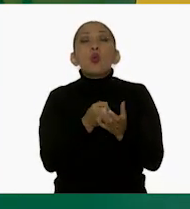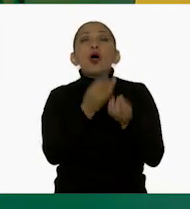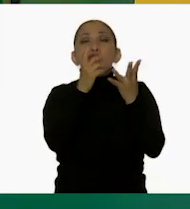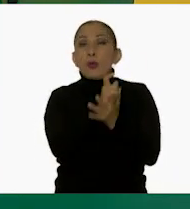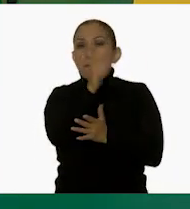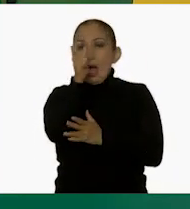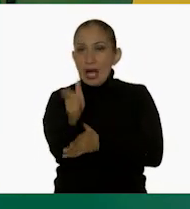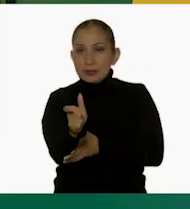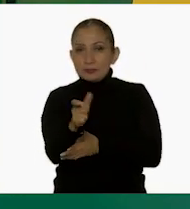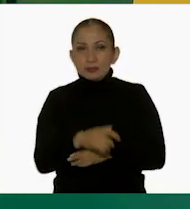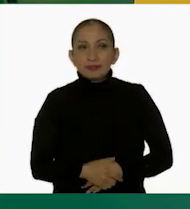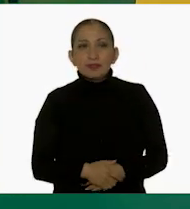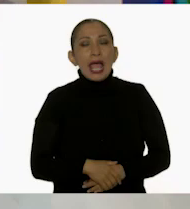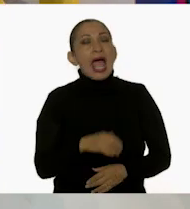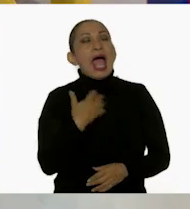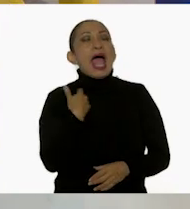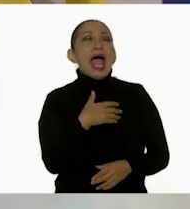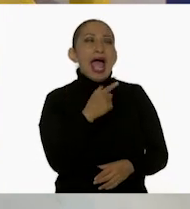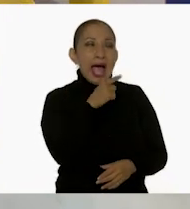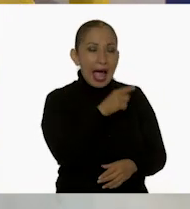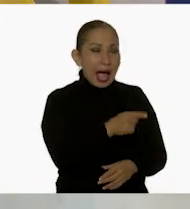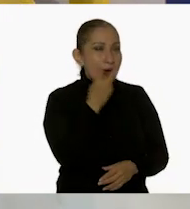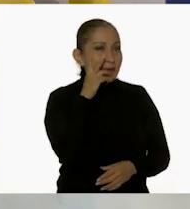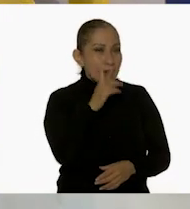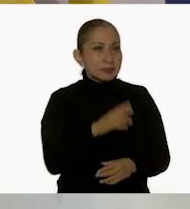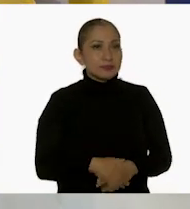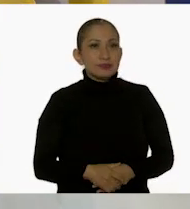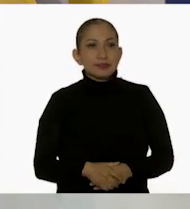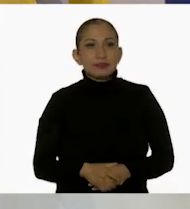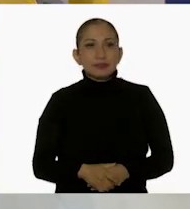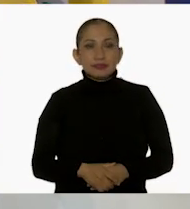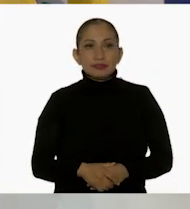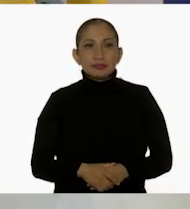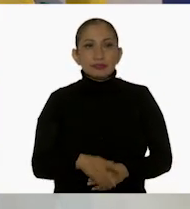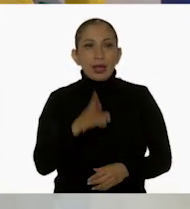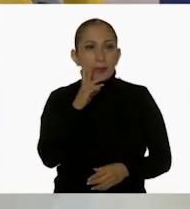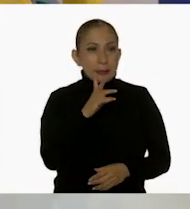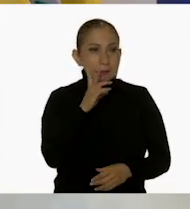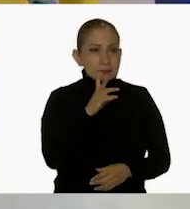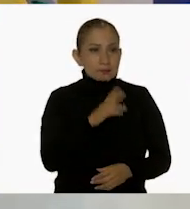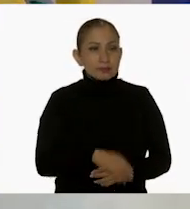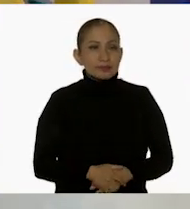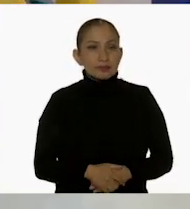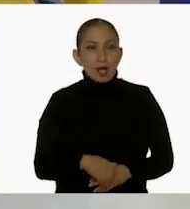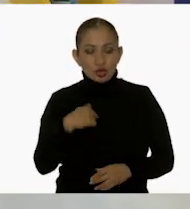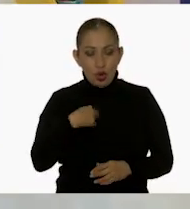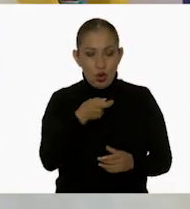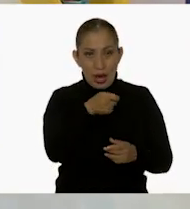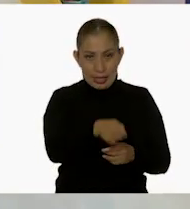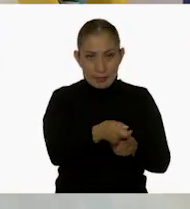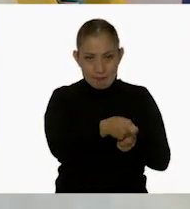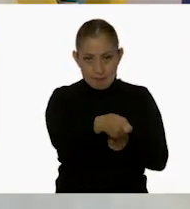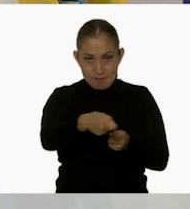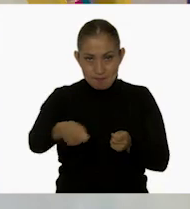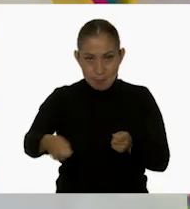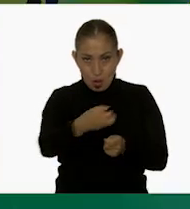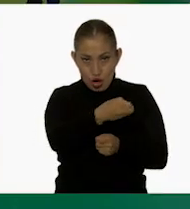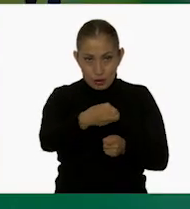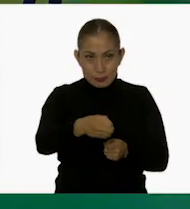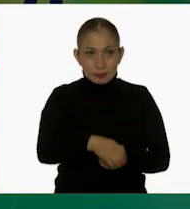pagar. Ajá. Vamos a ver. Vamos a ver, entonces voy a ponerlo aquí abajo, ¿sí? Sí.